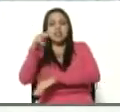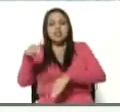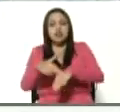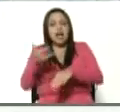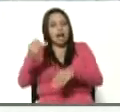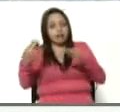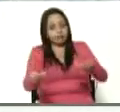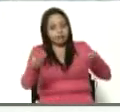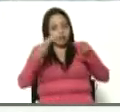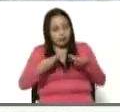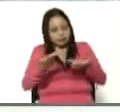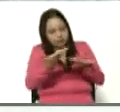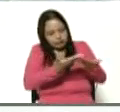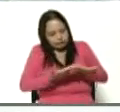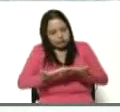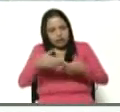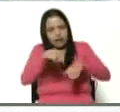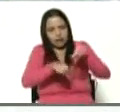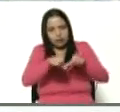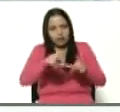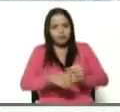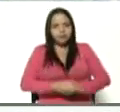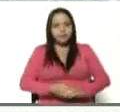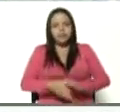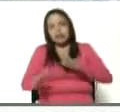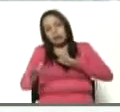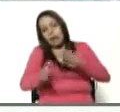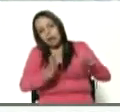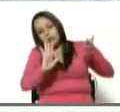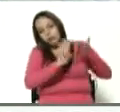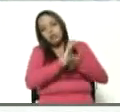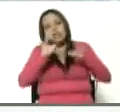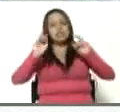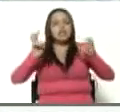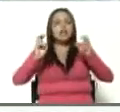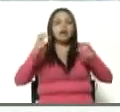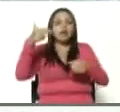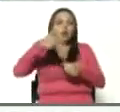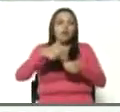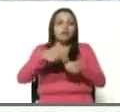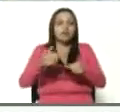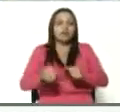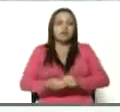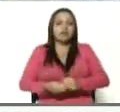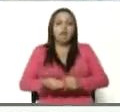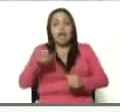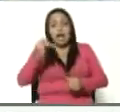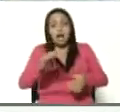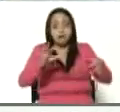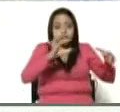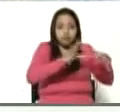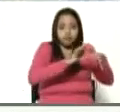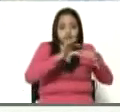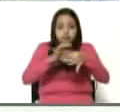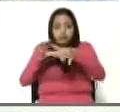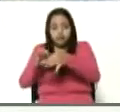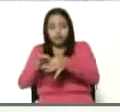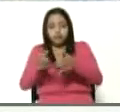en sus manos. Y en relación al combustible, presidente, con el compañero Tarek hemos venido articulando, con el compañero